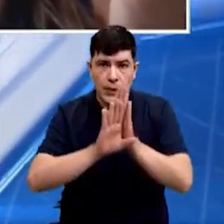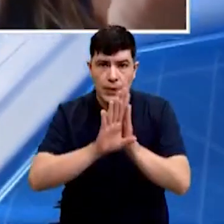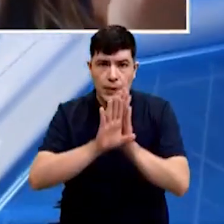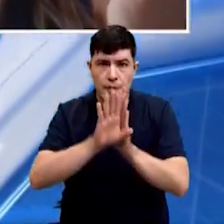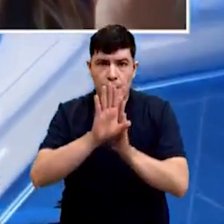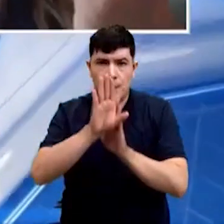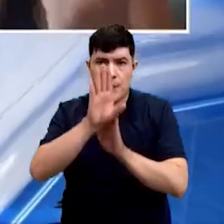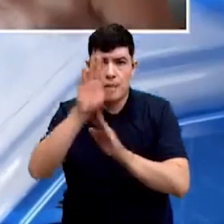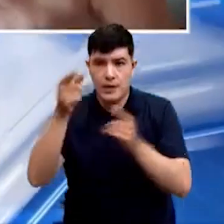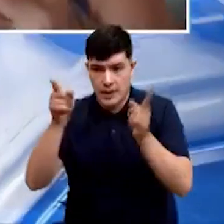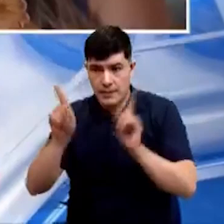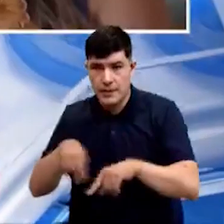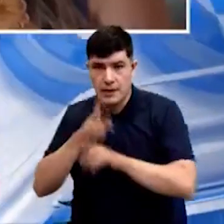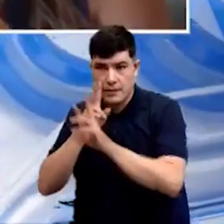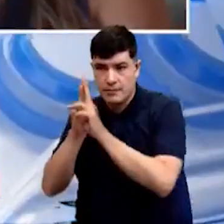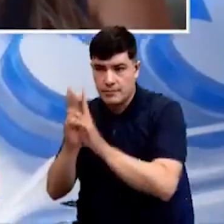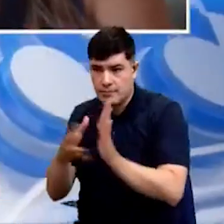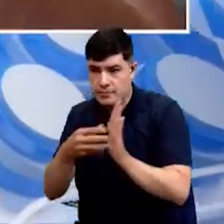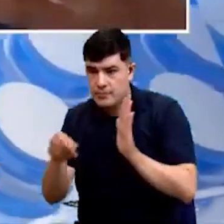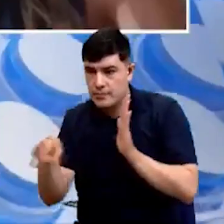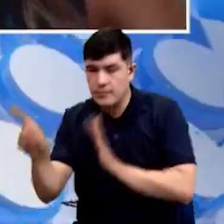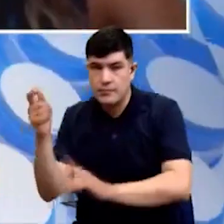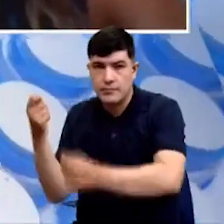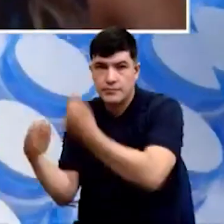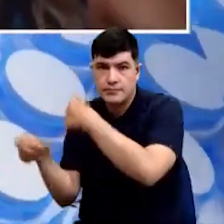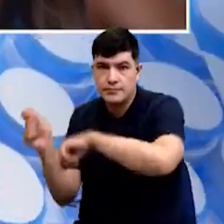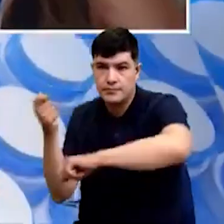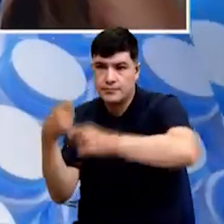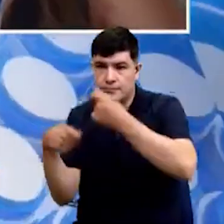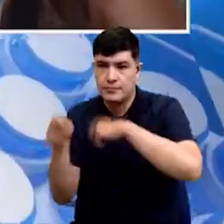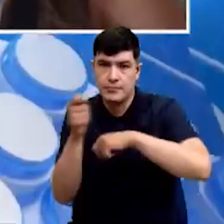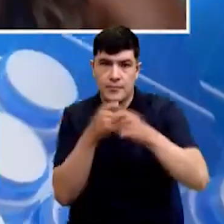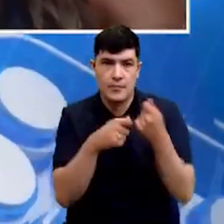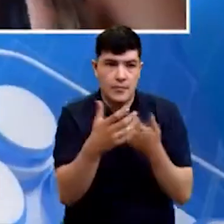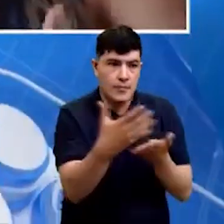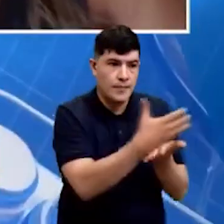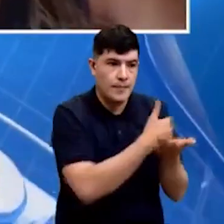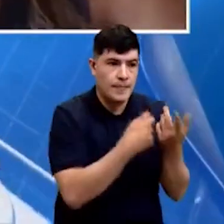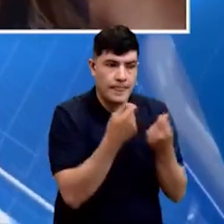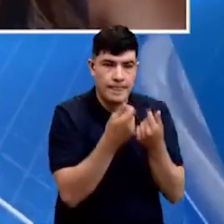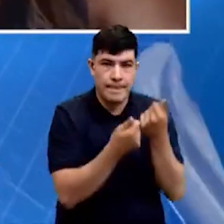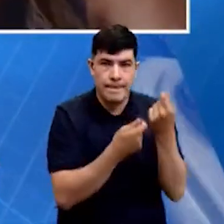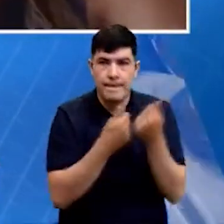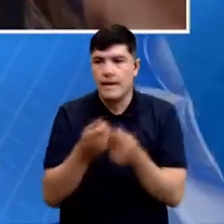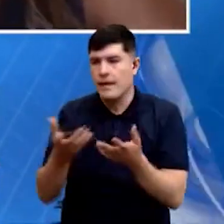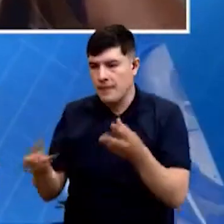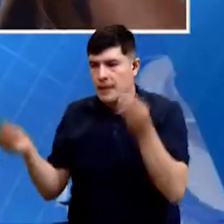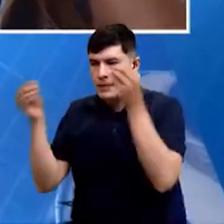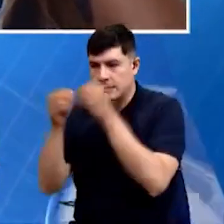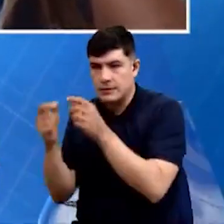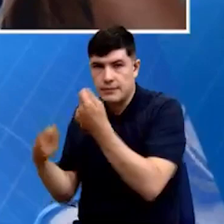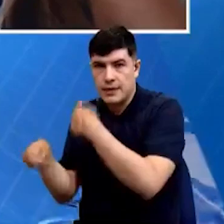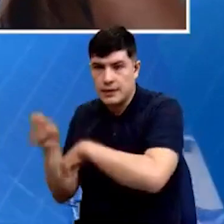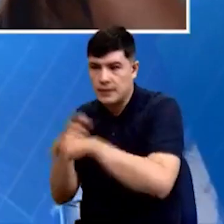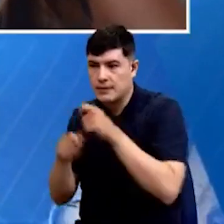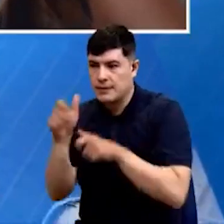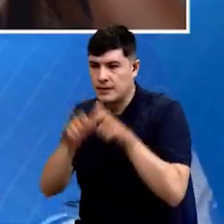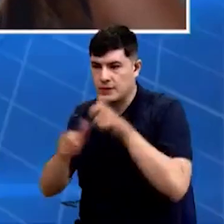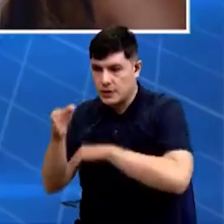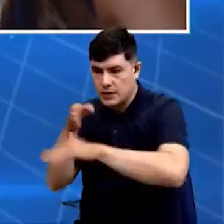también se vea reflejado en la distribución de esos ingresos en que más personas puedan tener acceso a